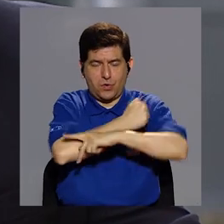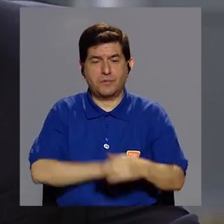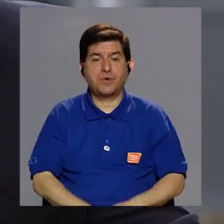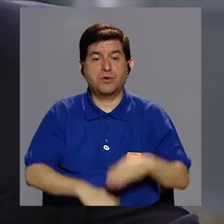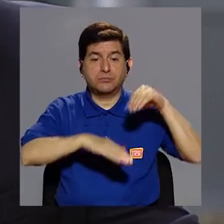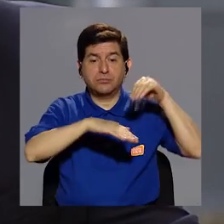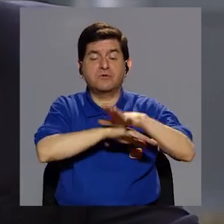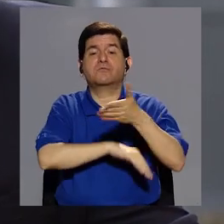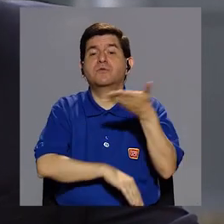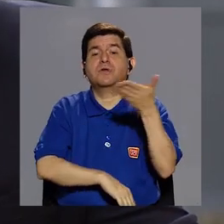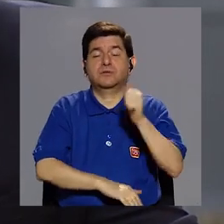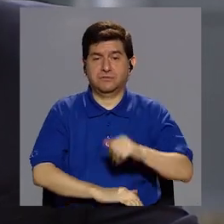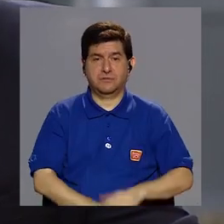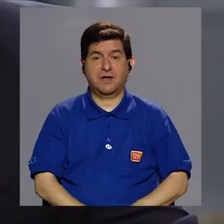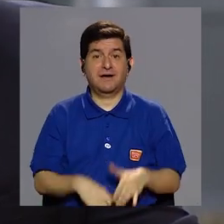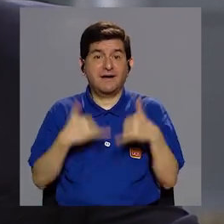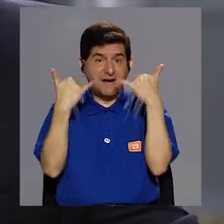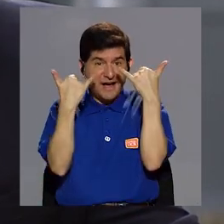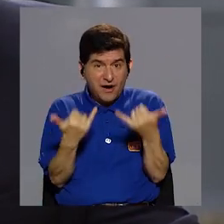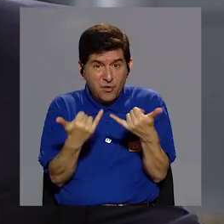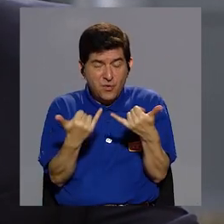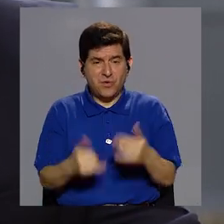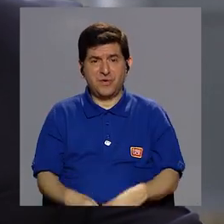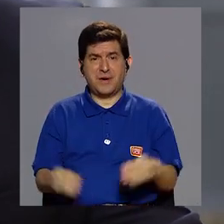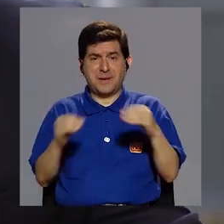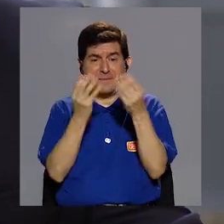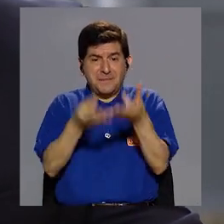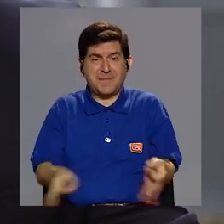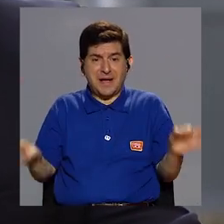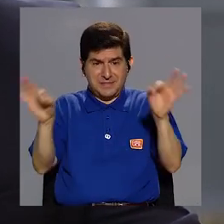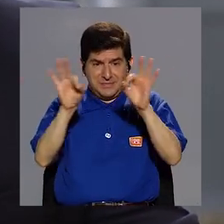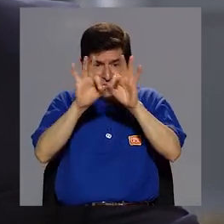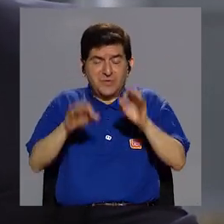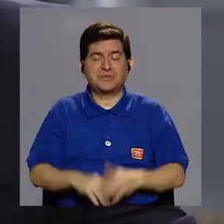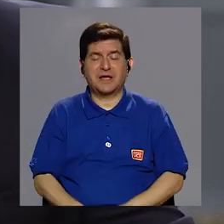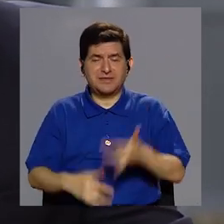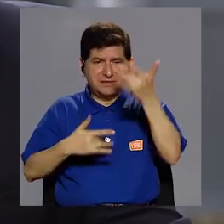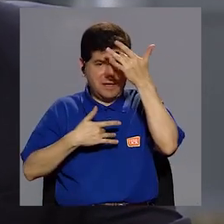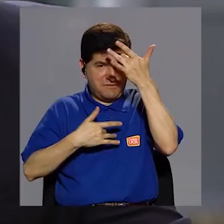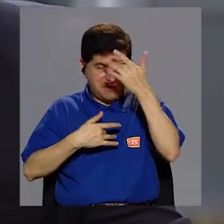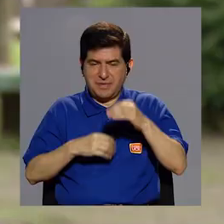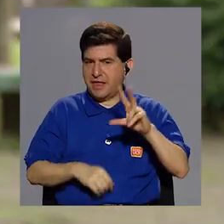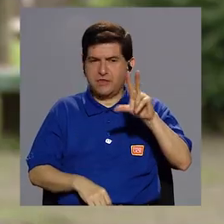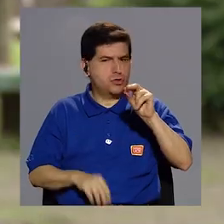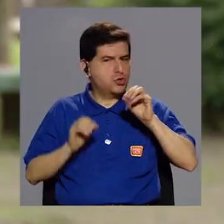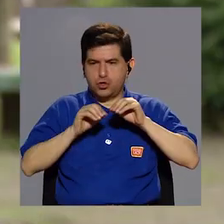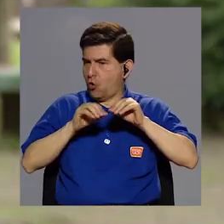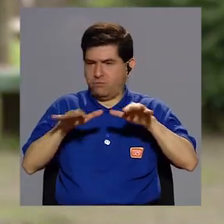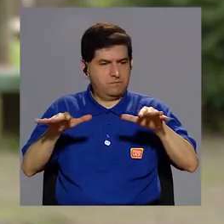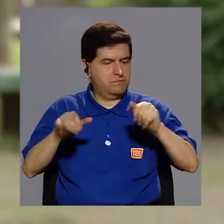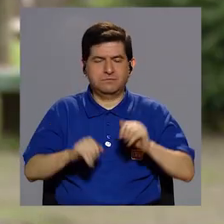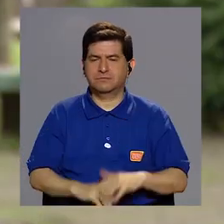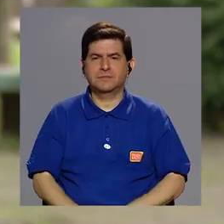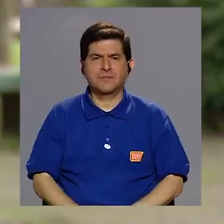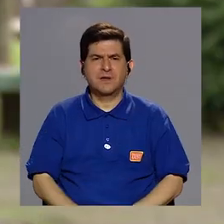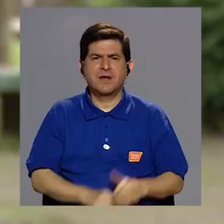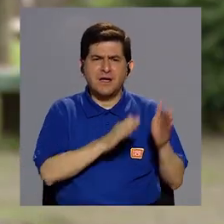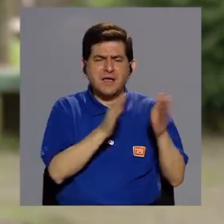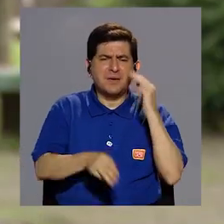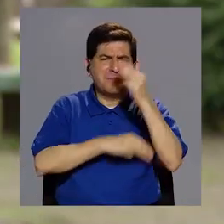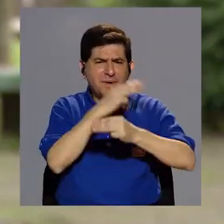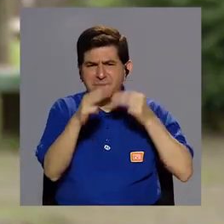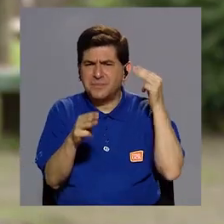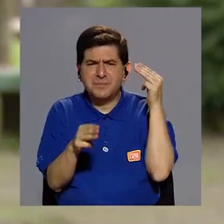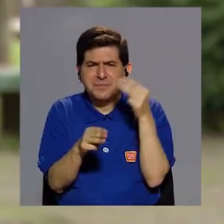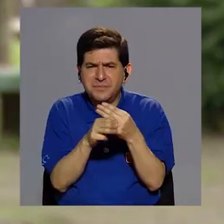y esto ha tenido como consecuencia que ahora la mayor carga se debe a enfermedades no transmisibles. Doctor, ¿y en qué consiste el